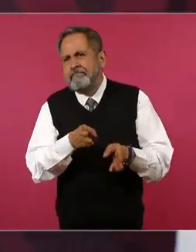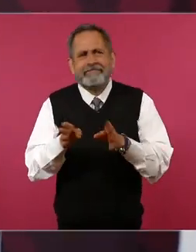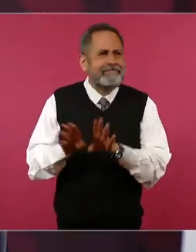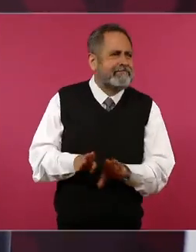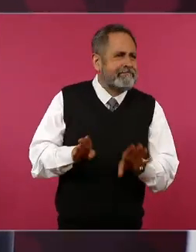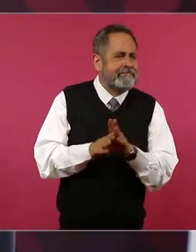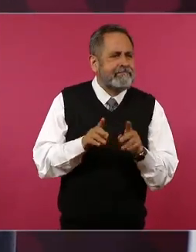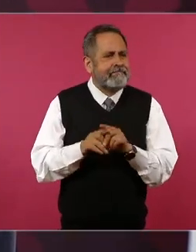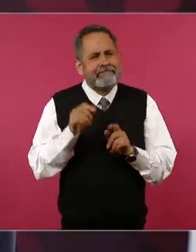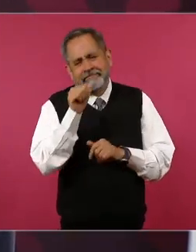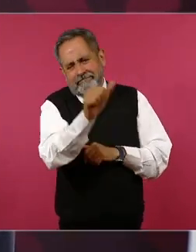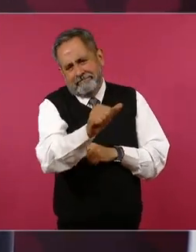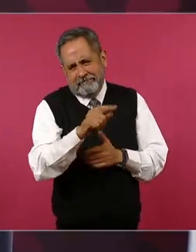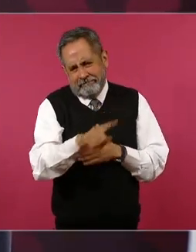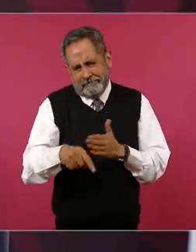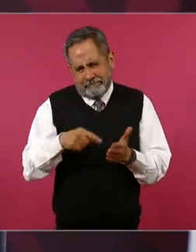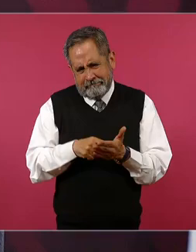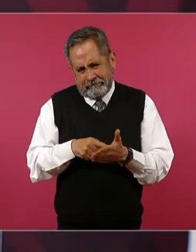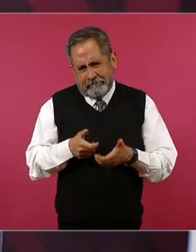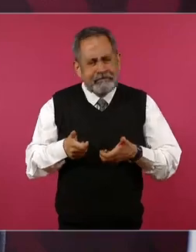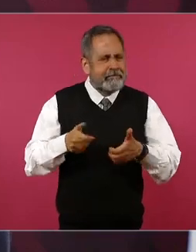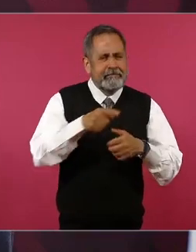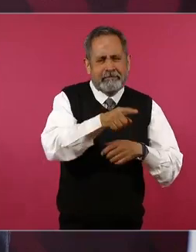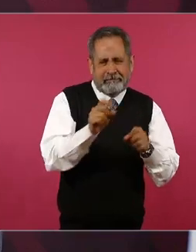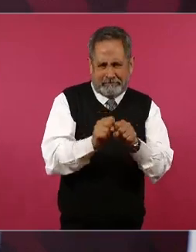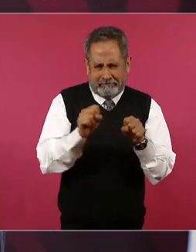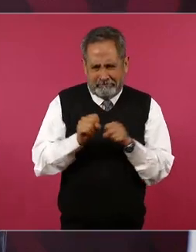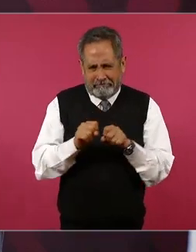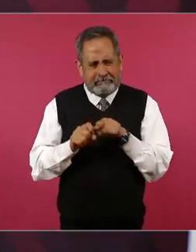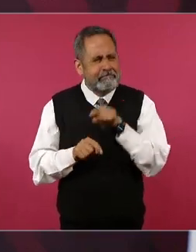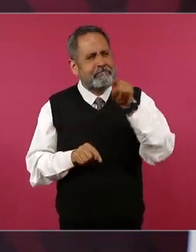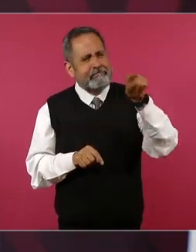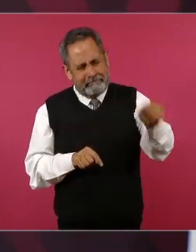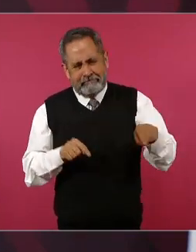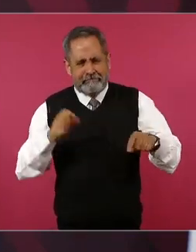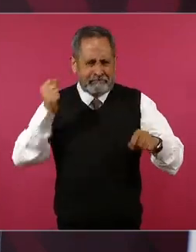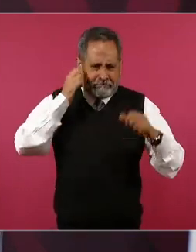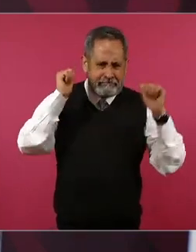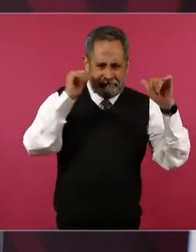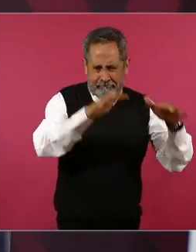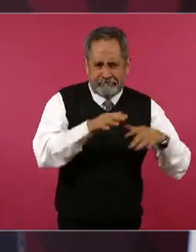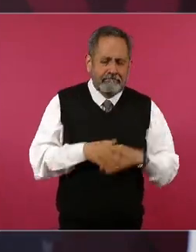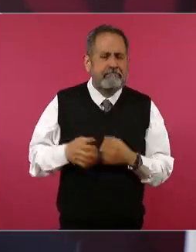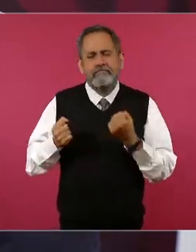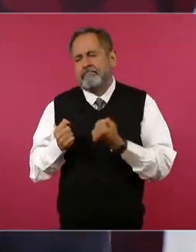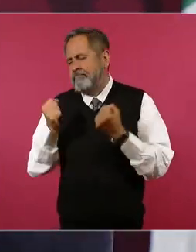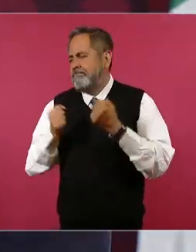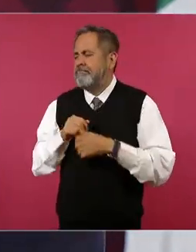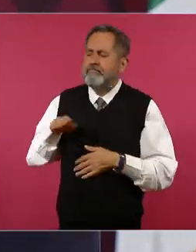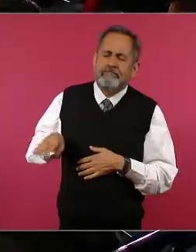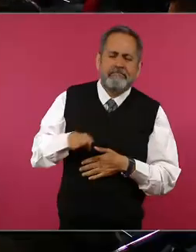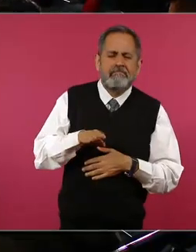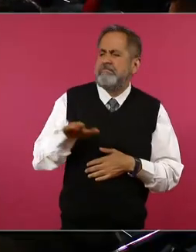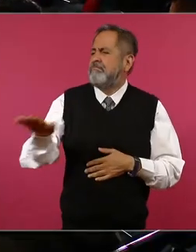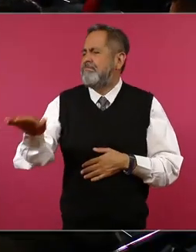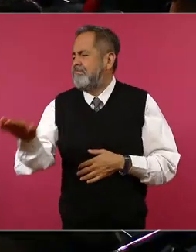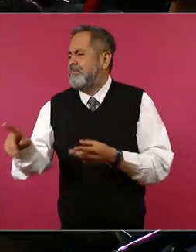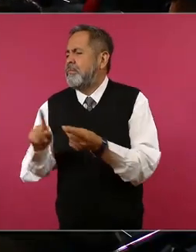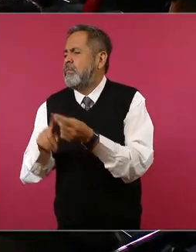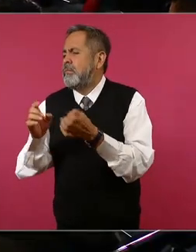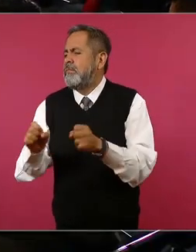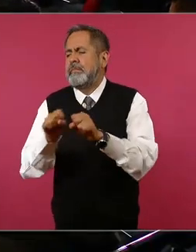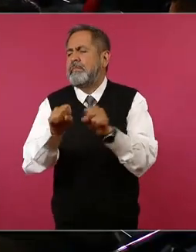este un salón donde íbamos a llevar a cabo una asamblea y le preguntamos a